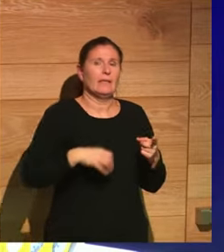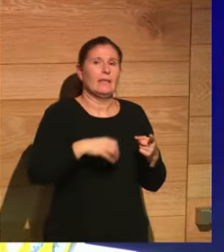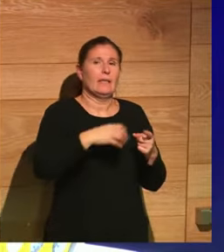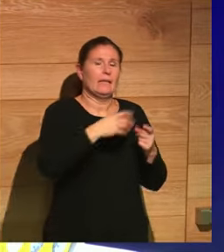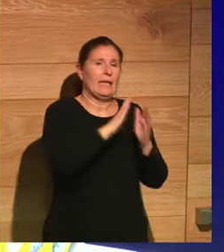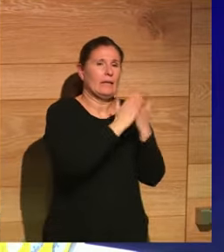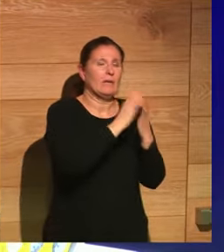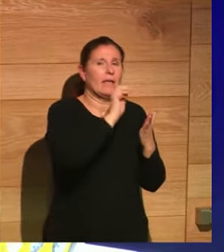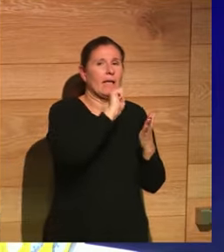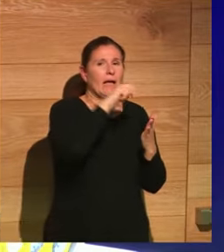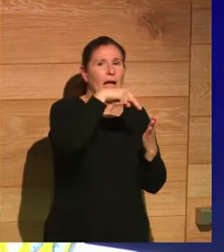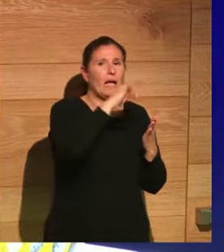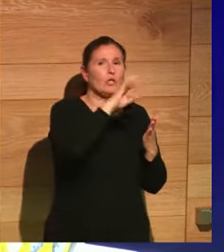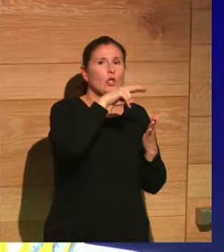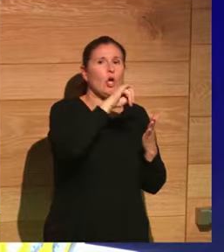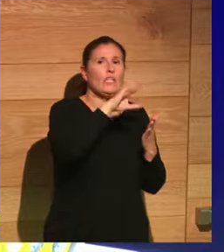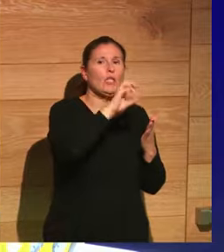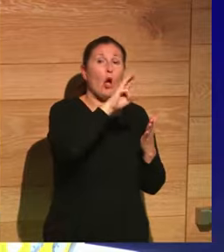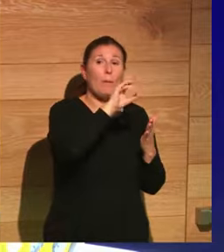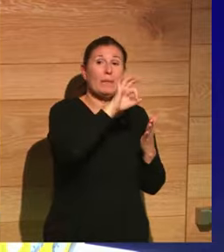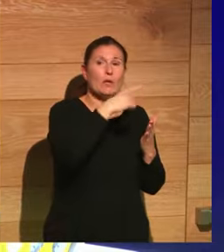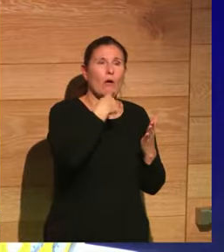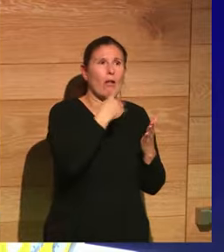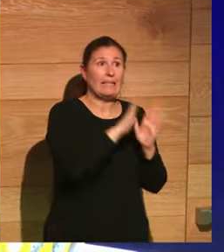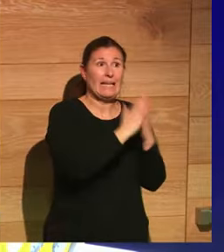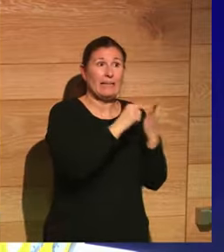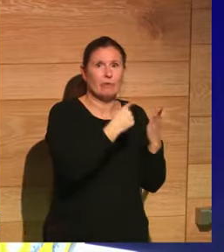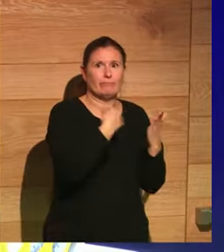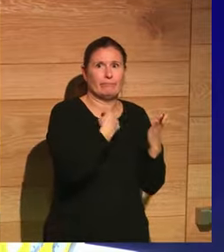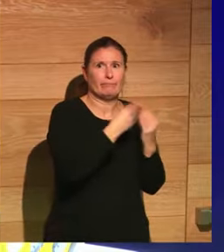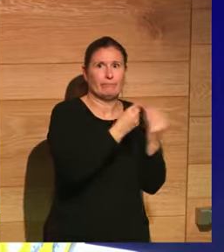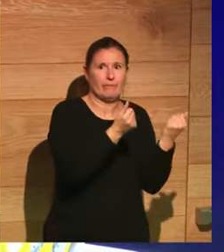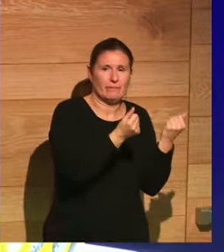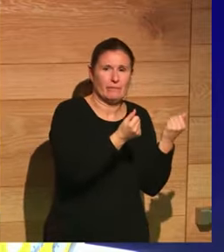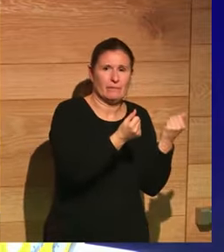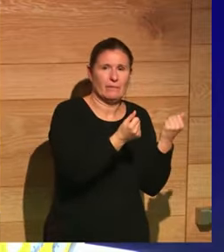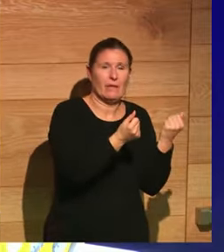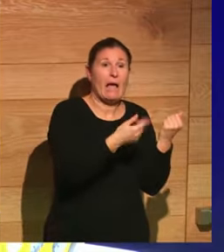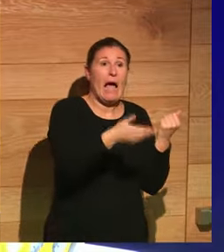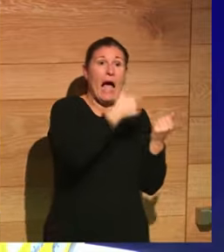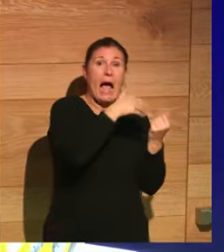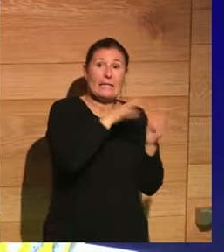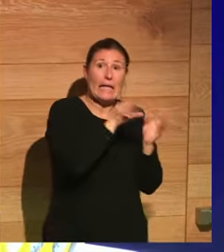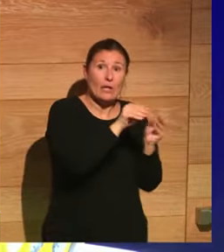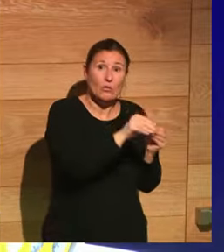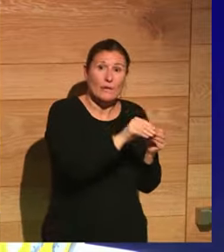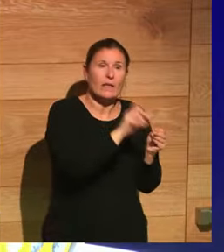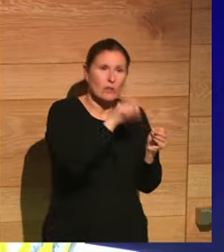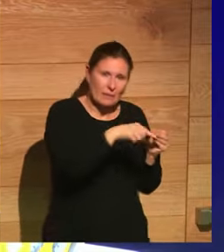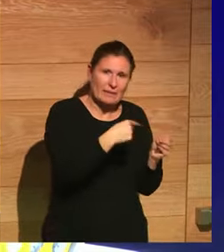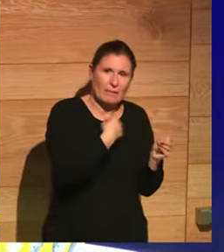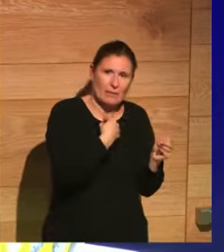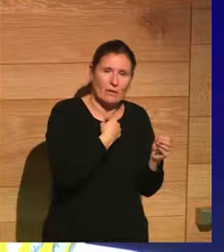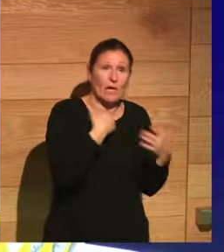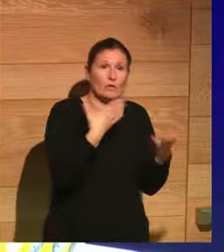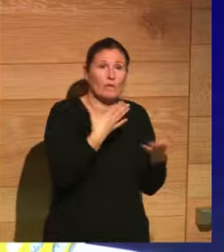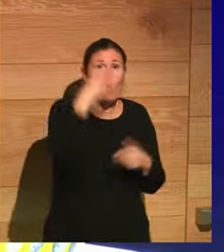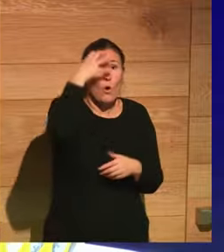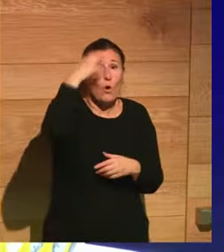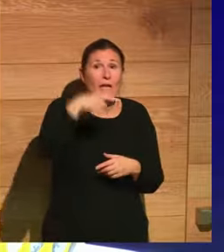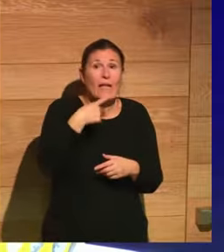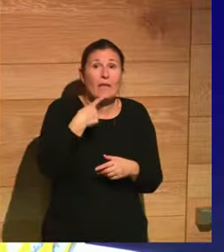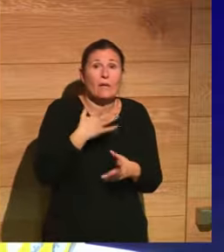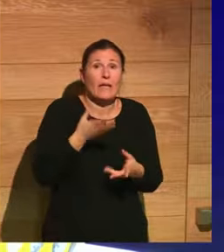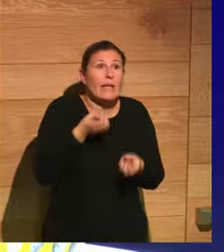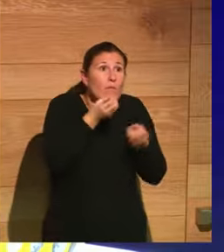se perdió no lo conservamos ni siquiera antes de que hicieran resúmenes que es lo que conservamos de muchos otros con lo cual un reinado en el que no tenemos